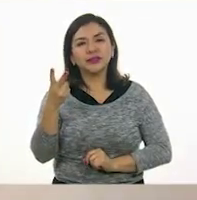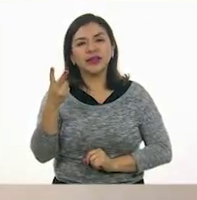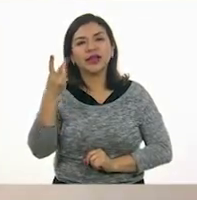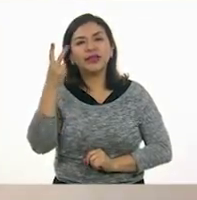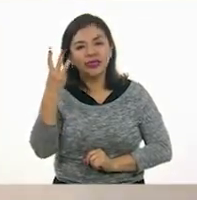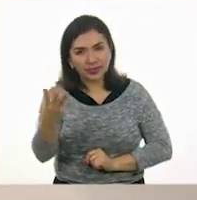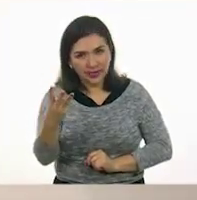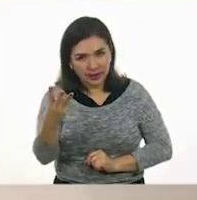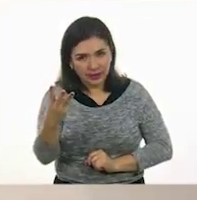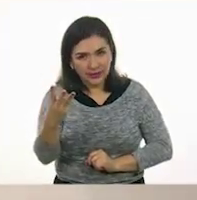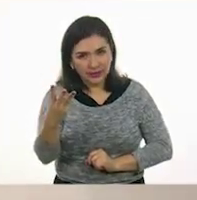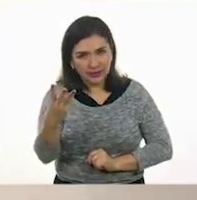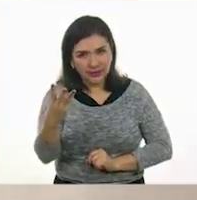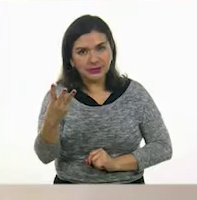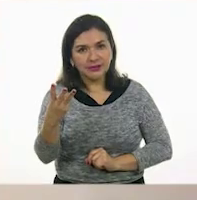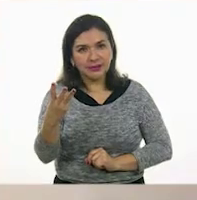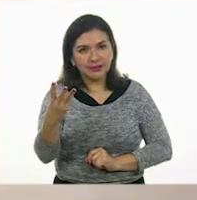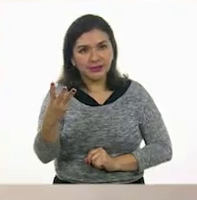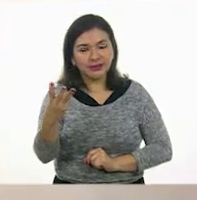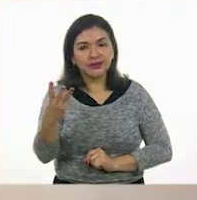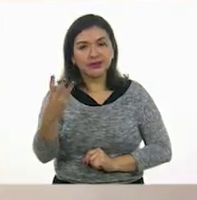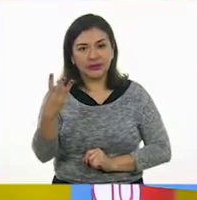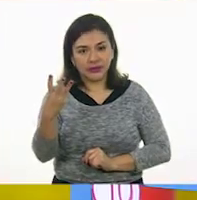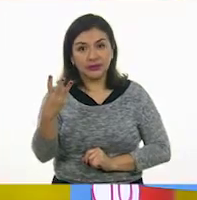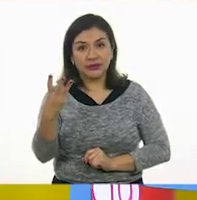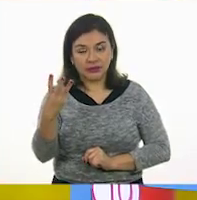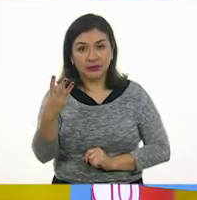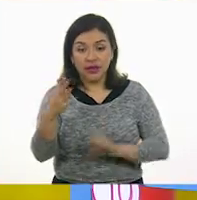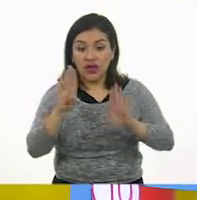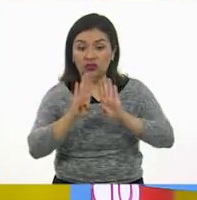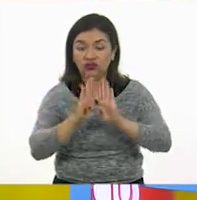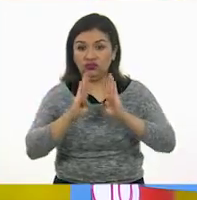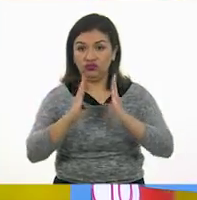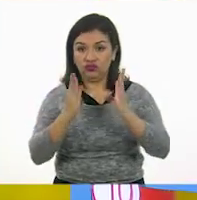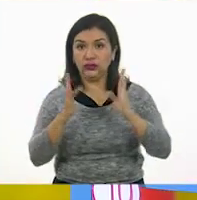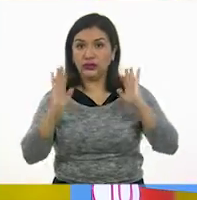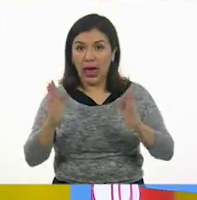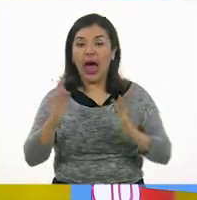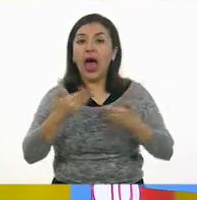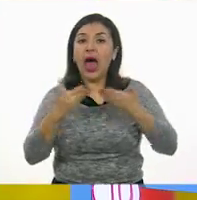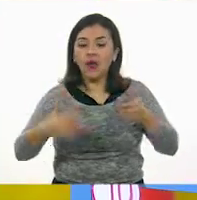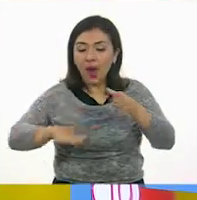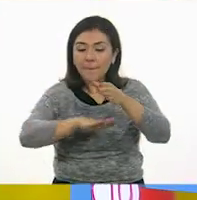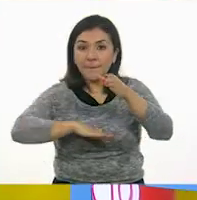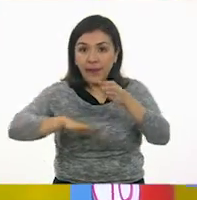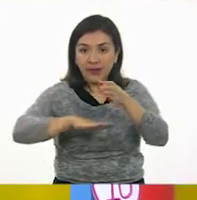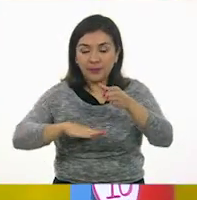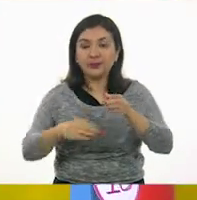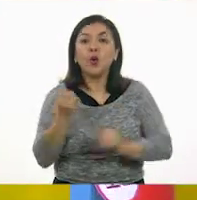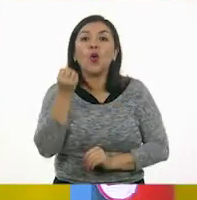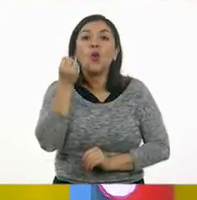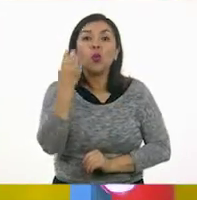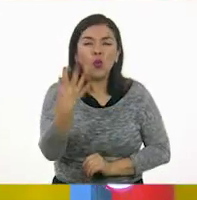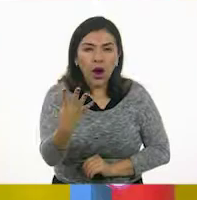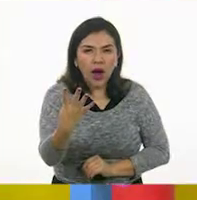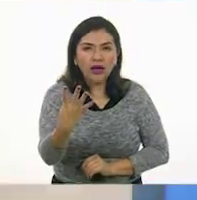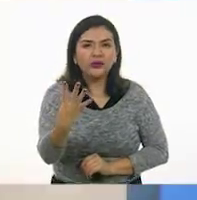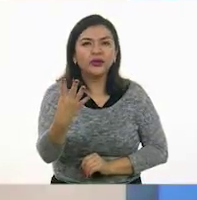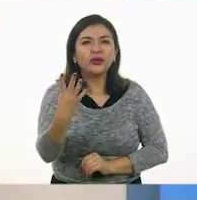Tres. Y tres. Ahora nos vamos a las bases. Ya se repitieron acá. Cuatro por aquí. Cuatro. ¿Enseñales a las niñas?